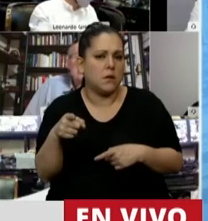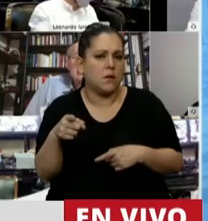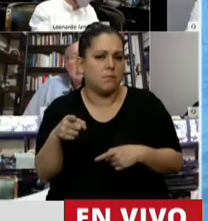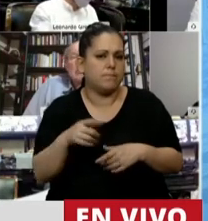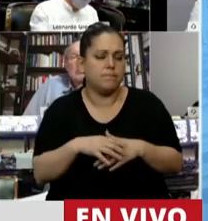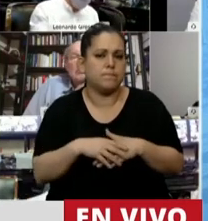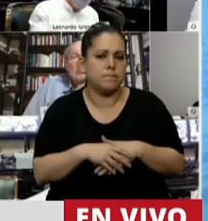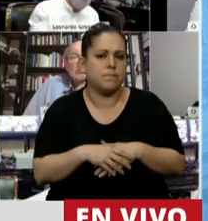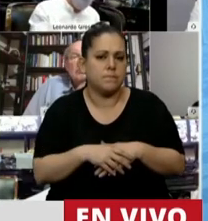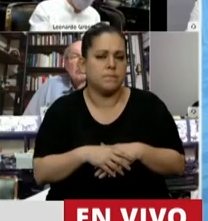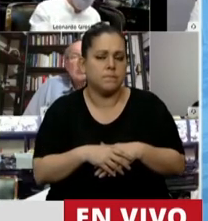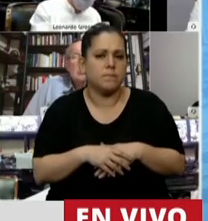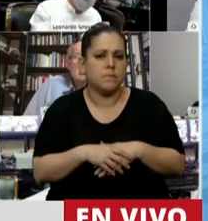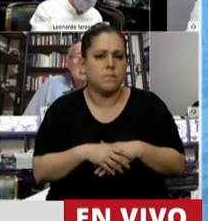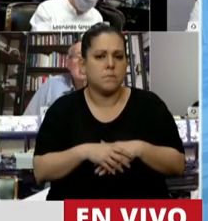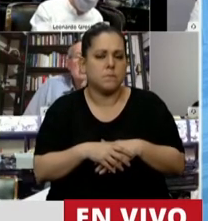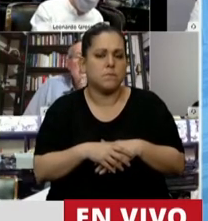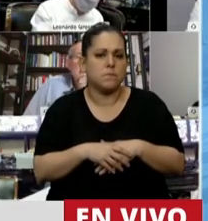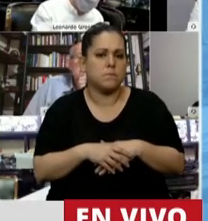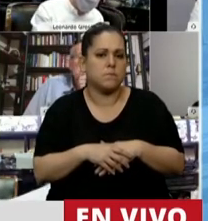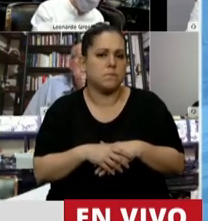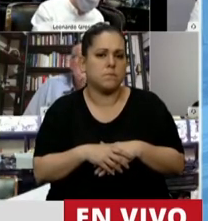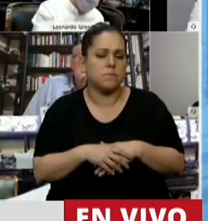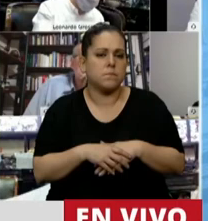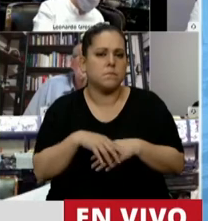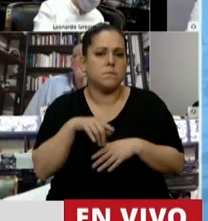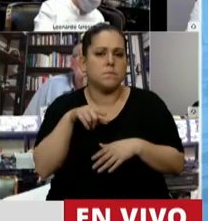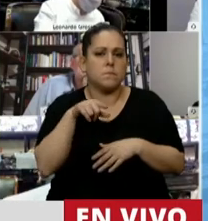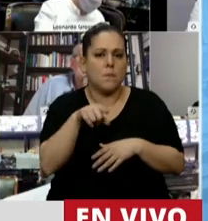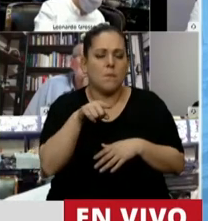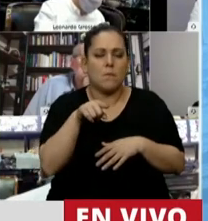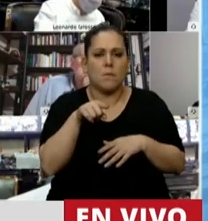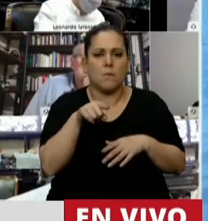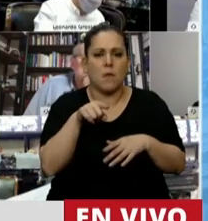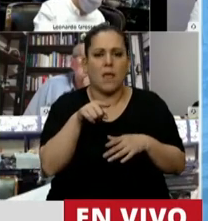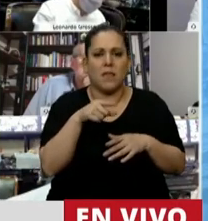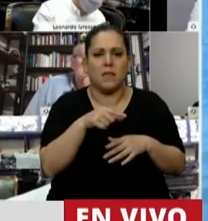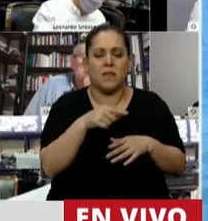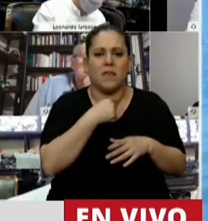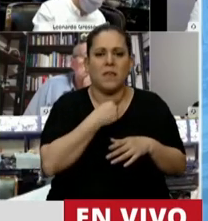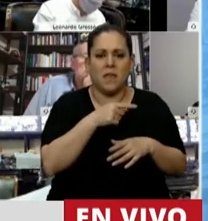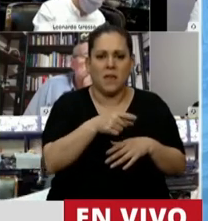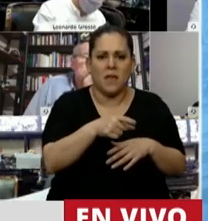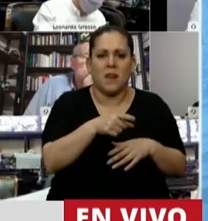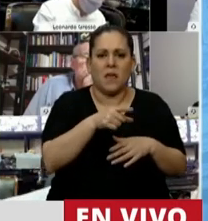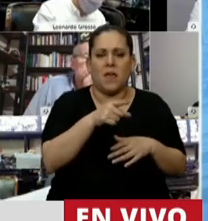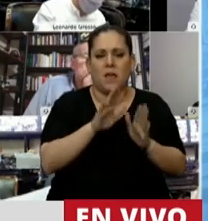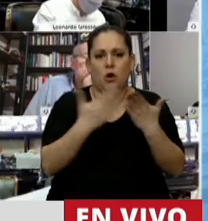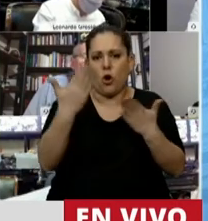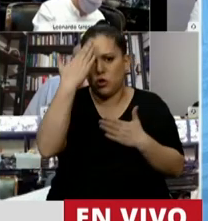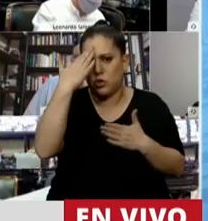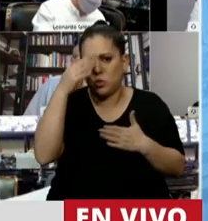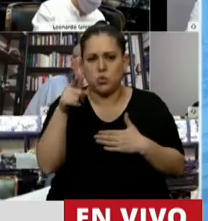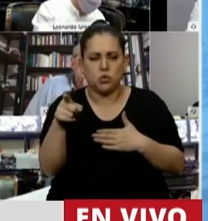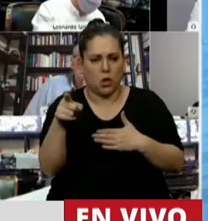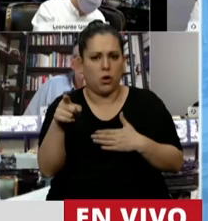favoritas, las prohibiciones generales. De esta forma da vuelta el principio liminar de nuestra Constitución establecida